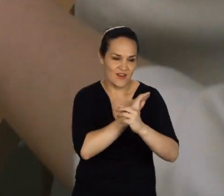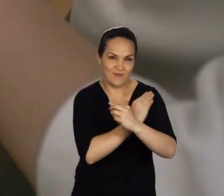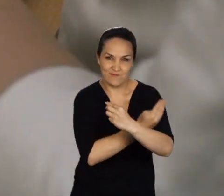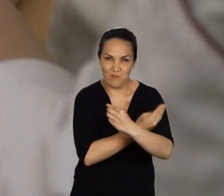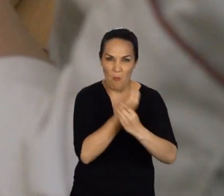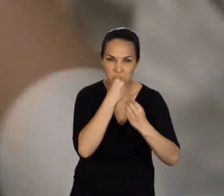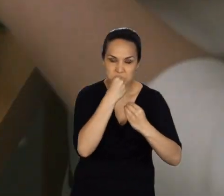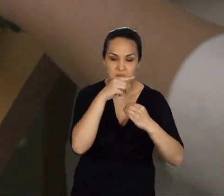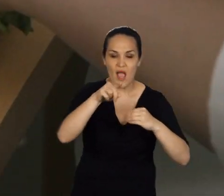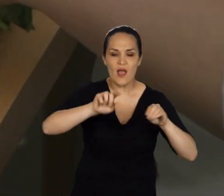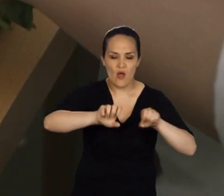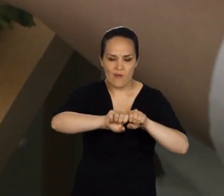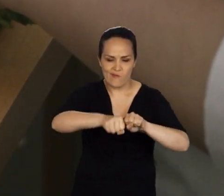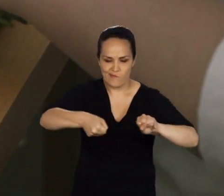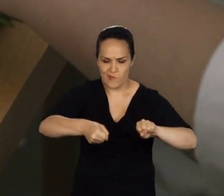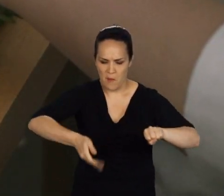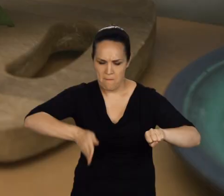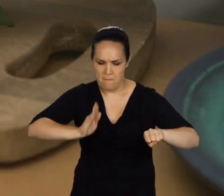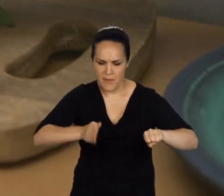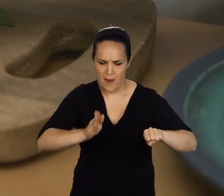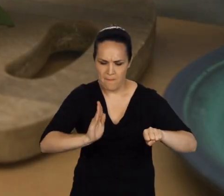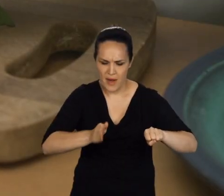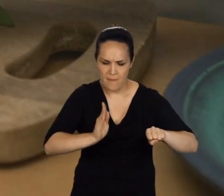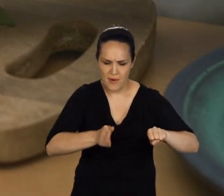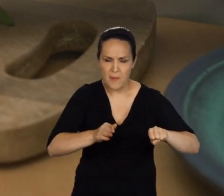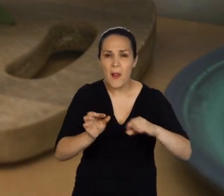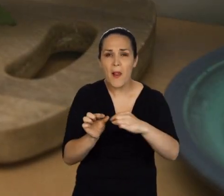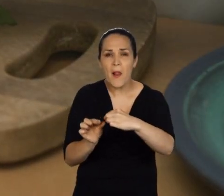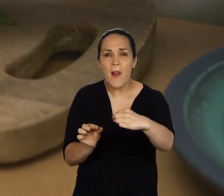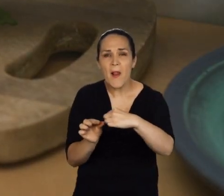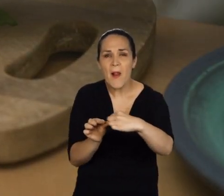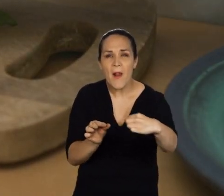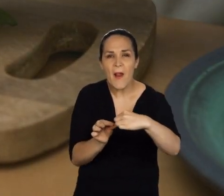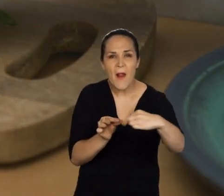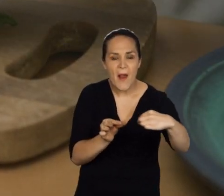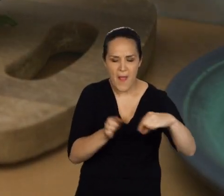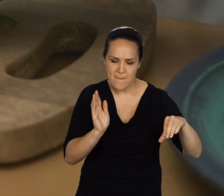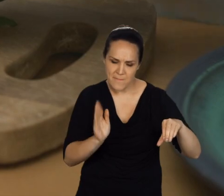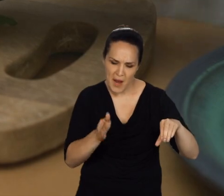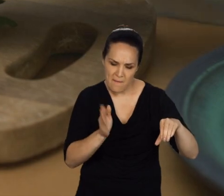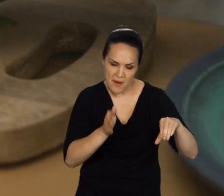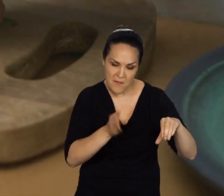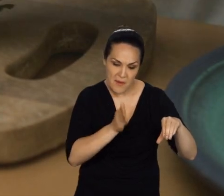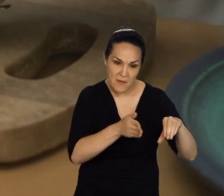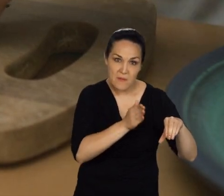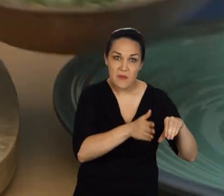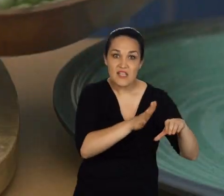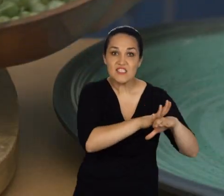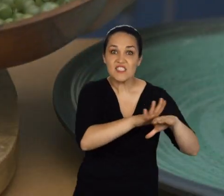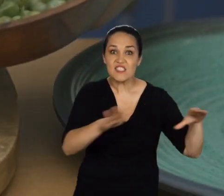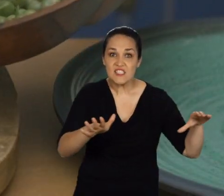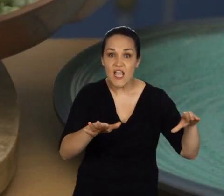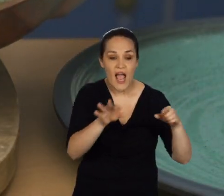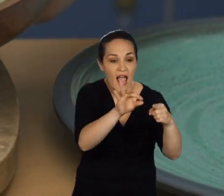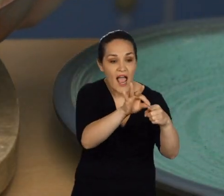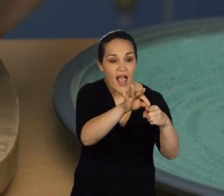esto la deshojamos, la enrollamos y con el cuchillo empezamos a sacar finas hebras. Ahora mezclamos la